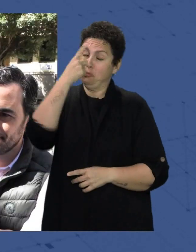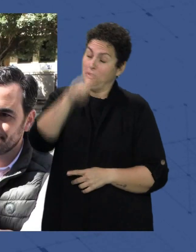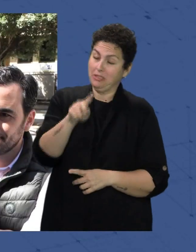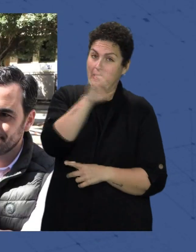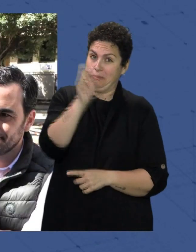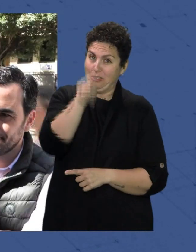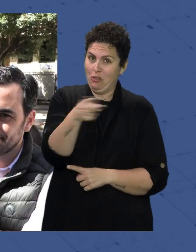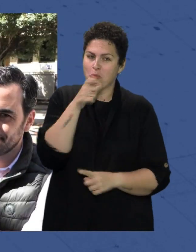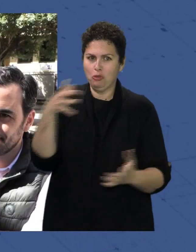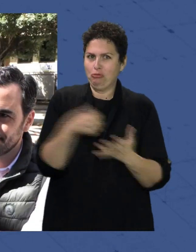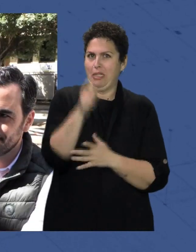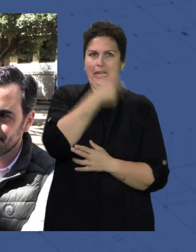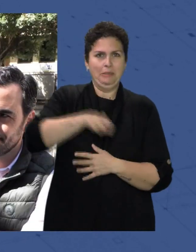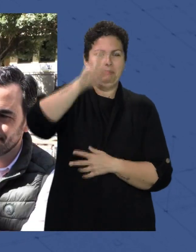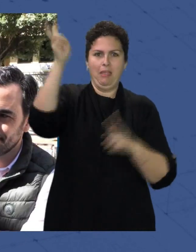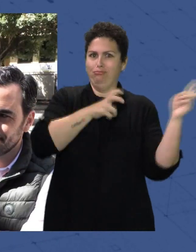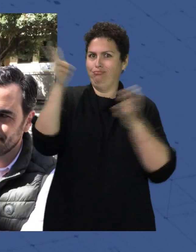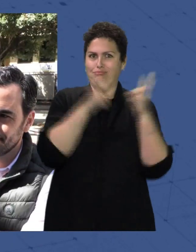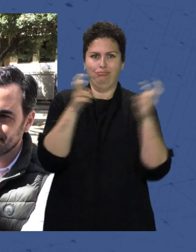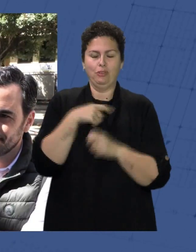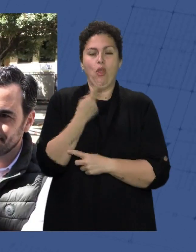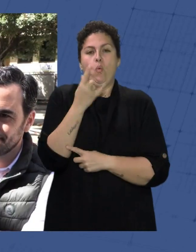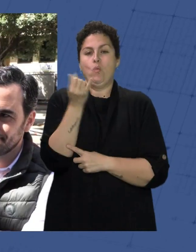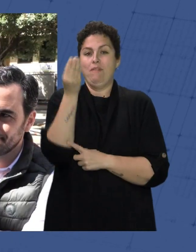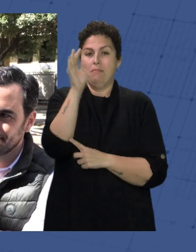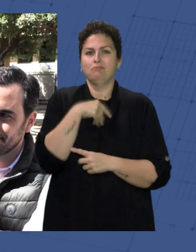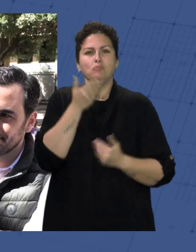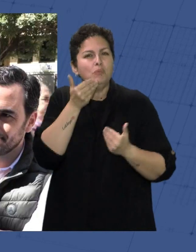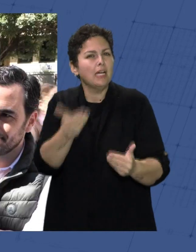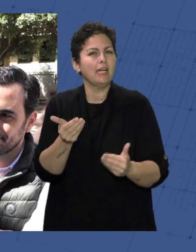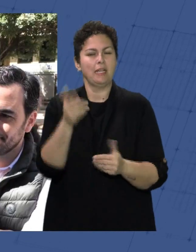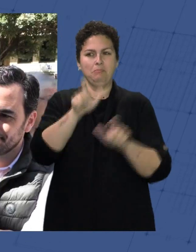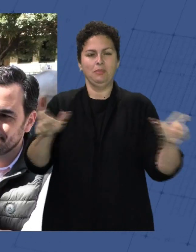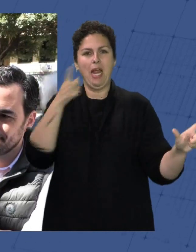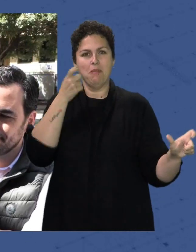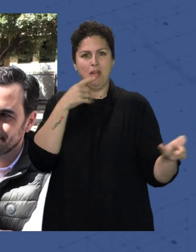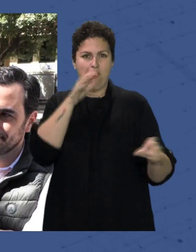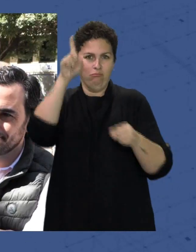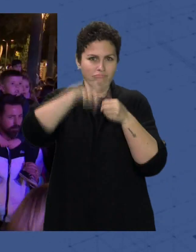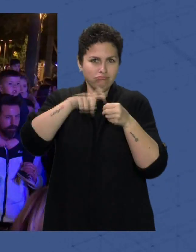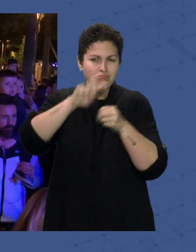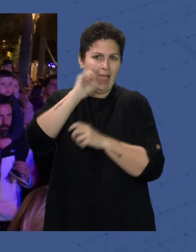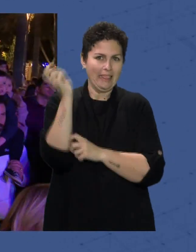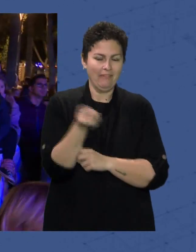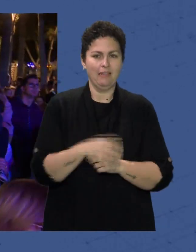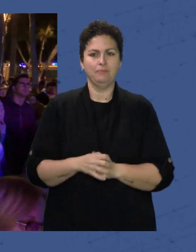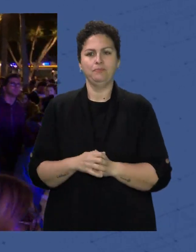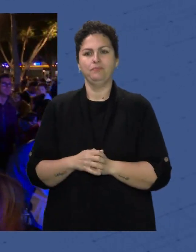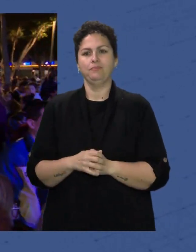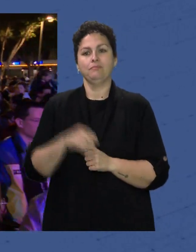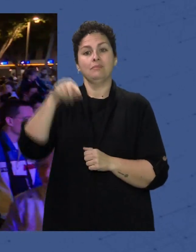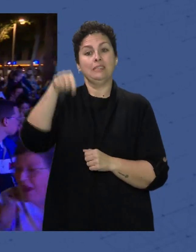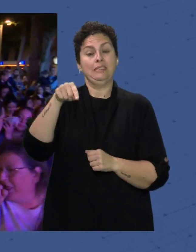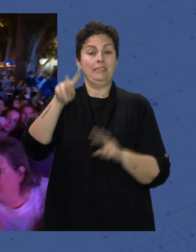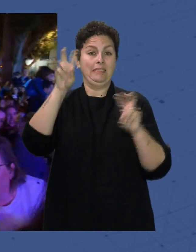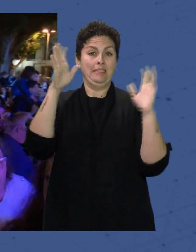la hay de todos los sitios de España así que una vez más, muchísimas gracias a todos los almerienses por participar de las actividades. Acompañando esta peculiar y extendida